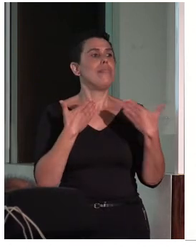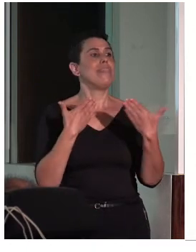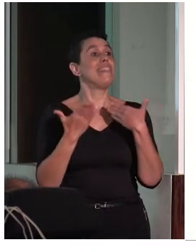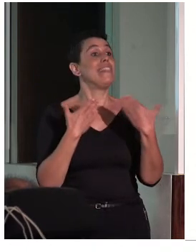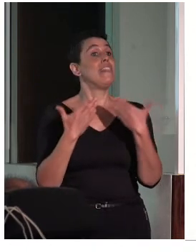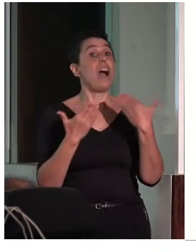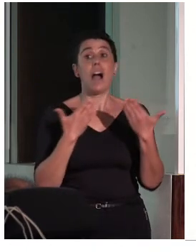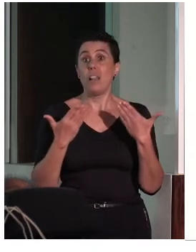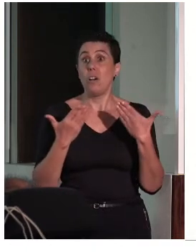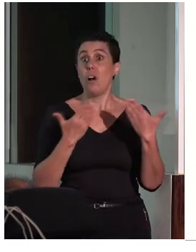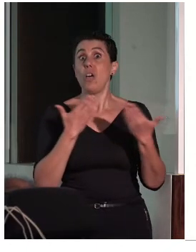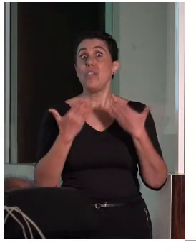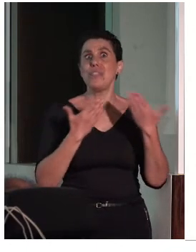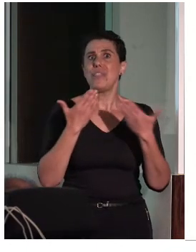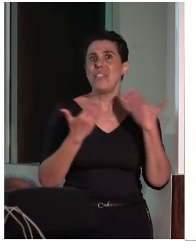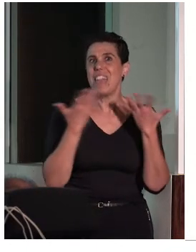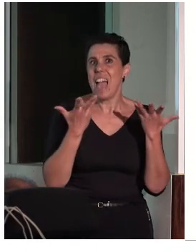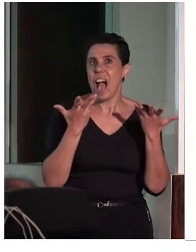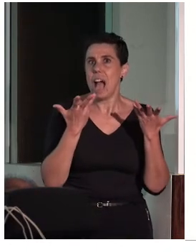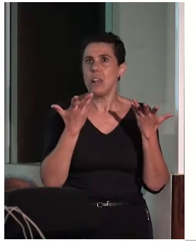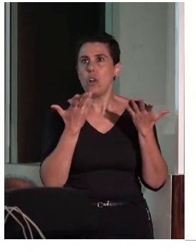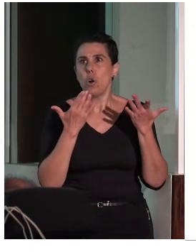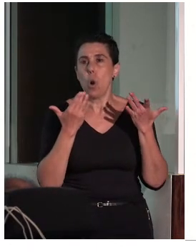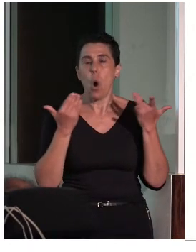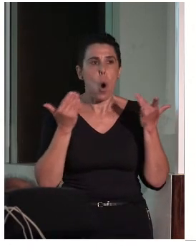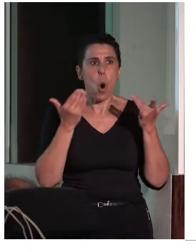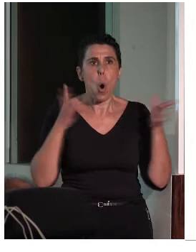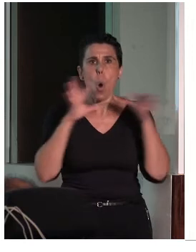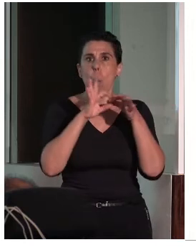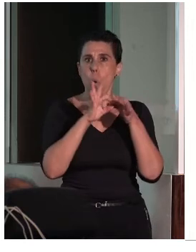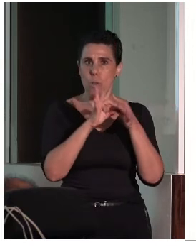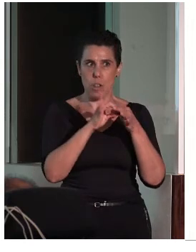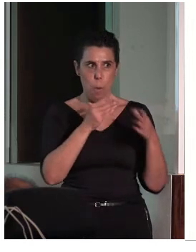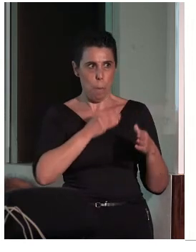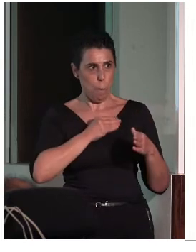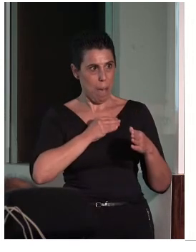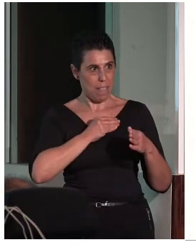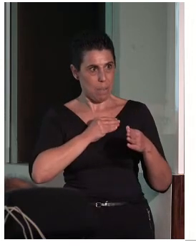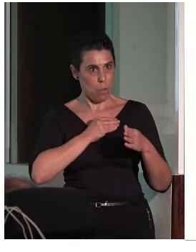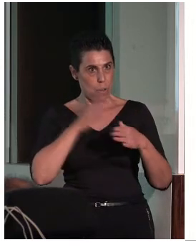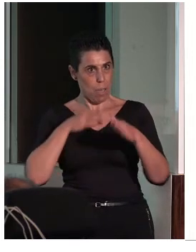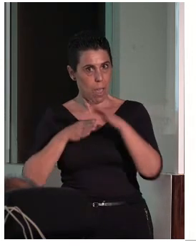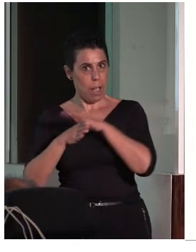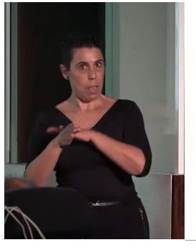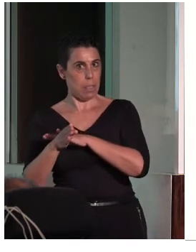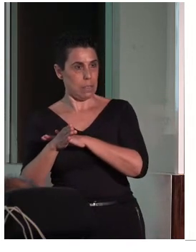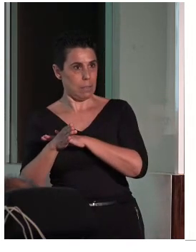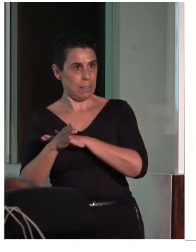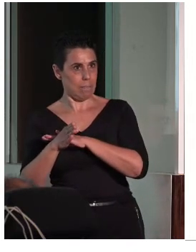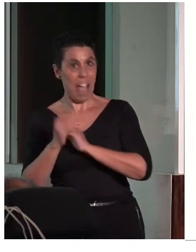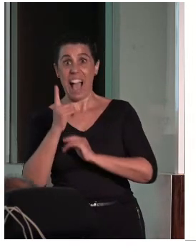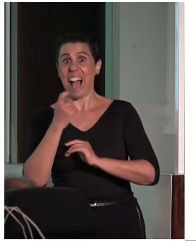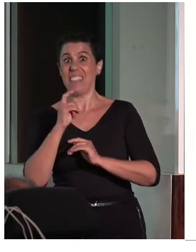comentando entre accesibilidad y patrimonio requiere sensibilidad hacia el patrimonio